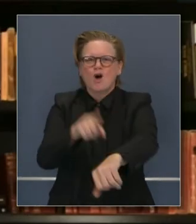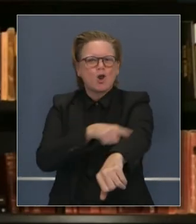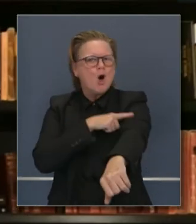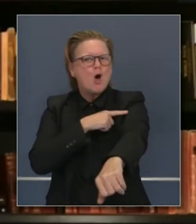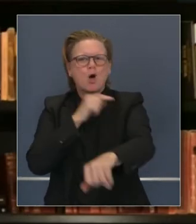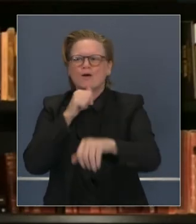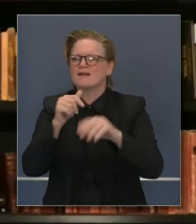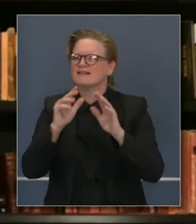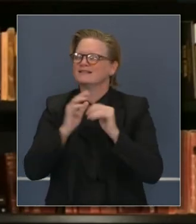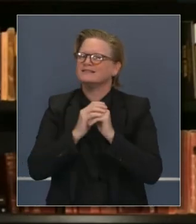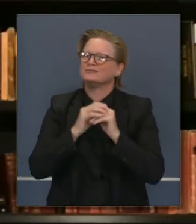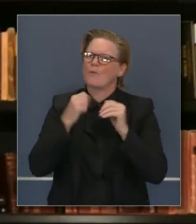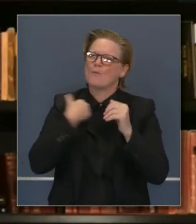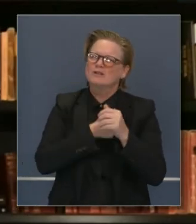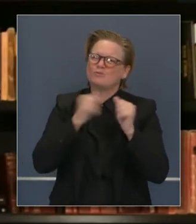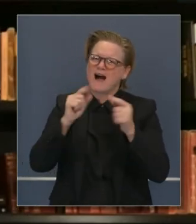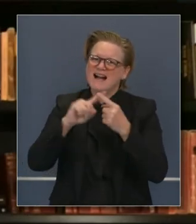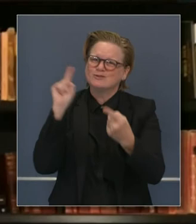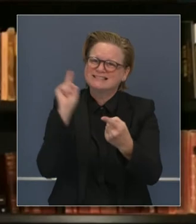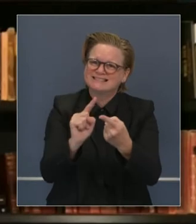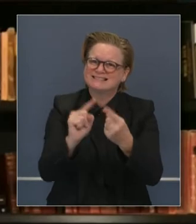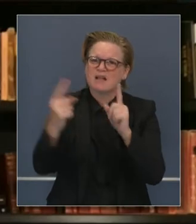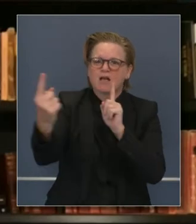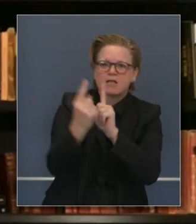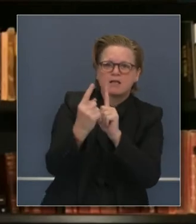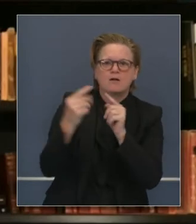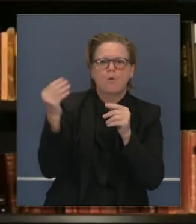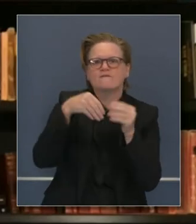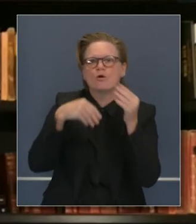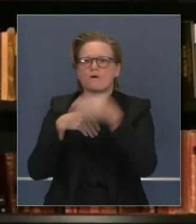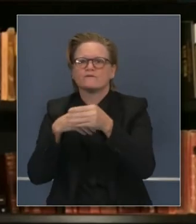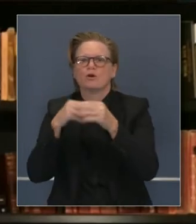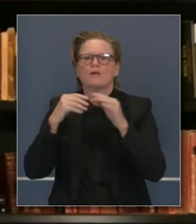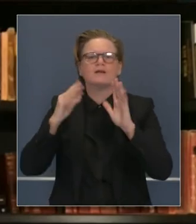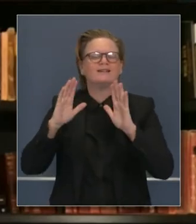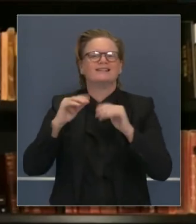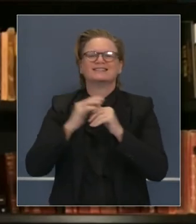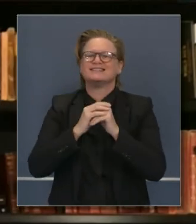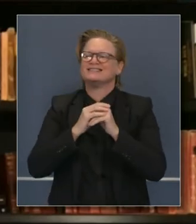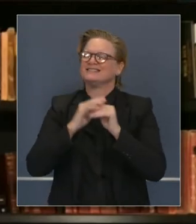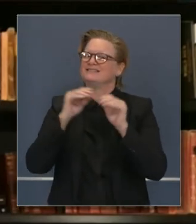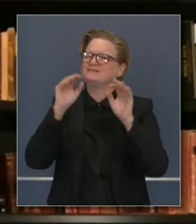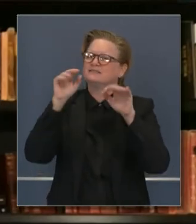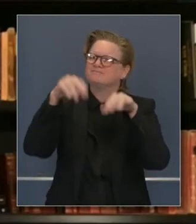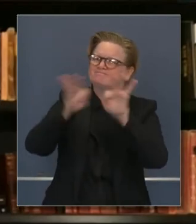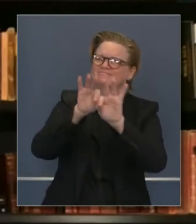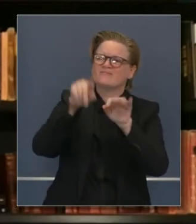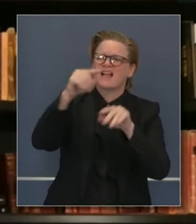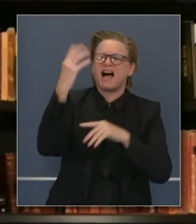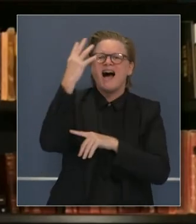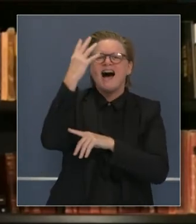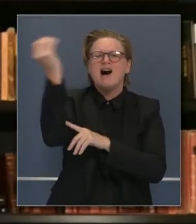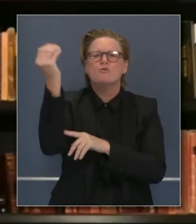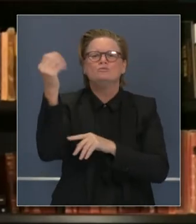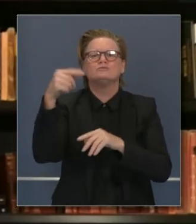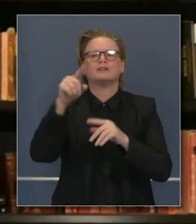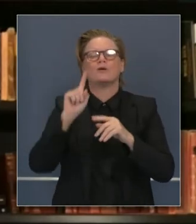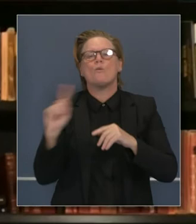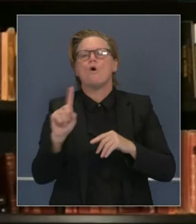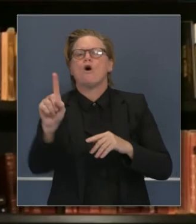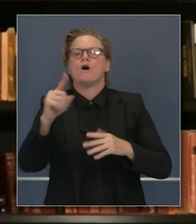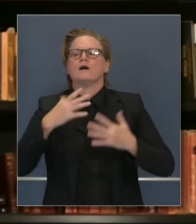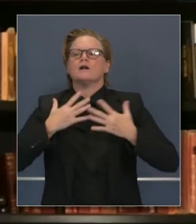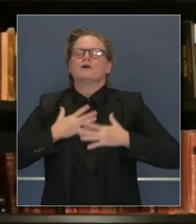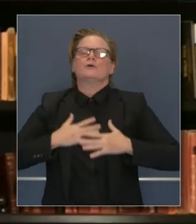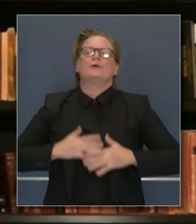Queremos que todo el mundo trate de reducir la aglomeración con otras personas, reduzcan sus actividades en interiores, sigan usando